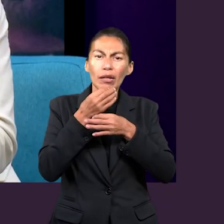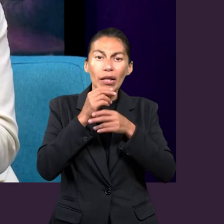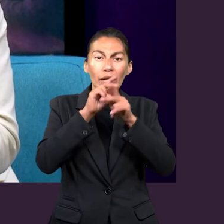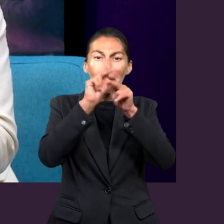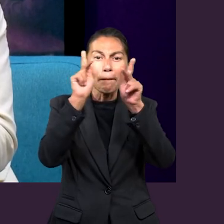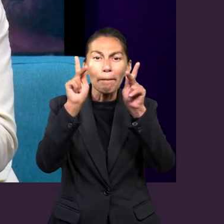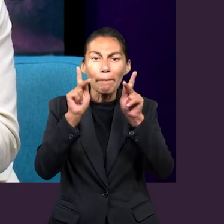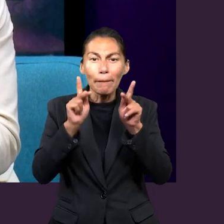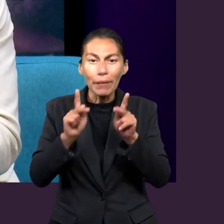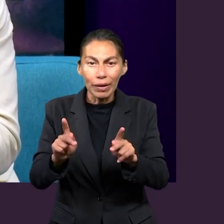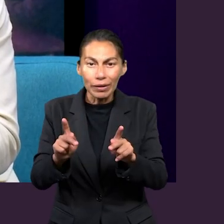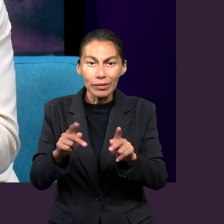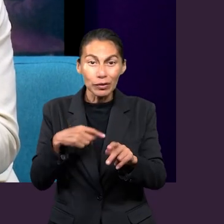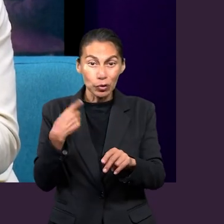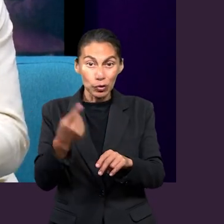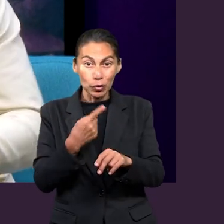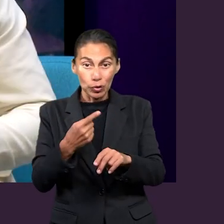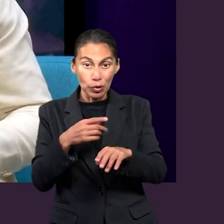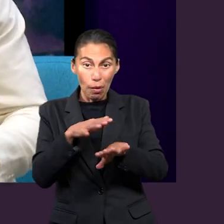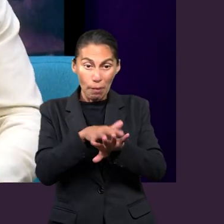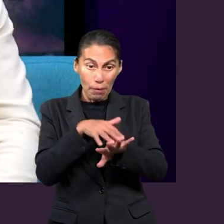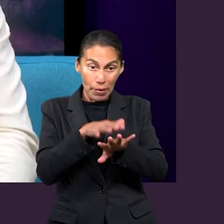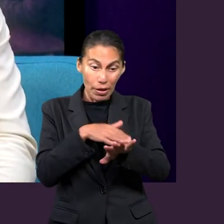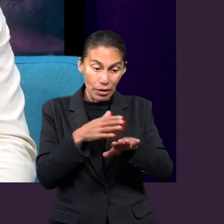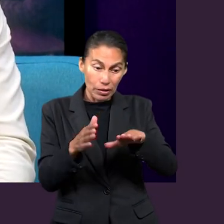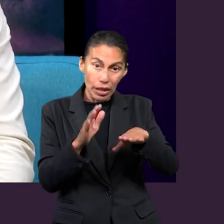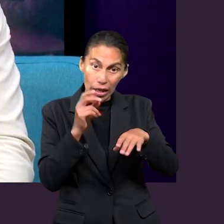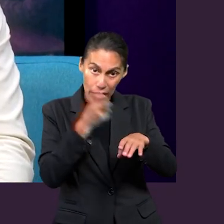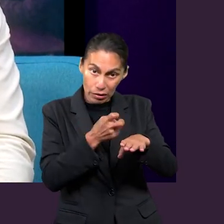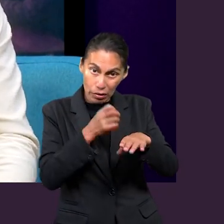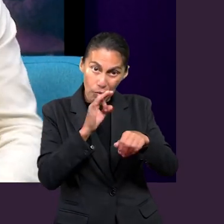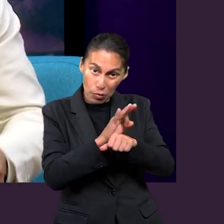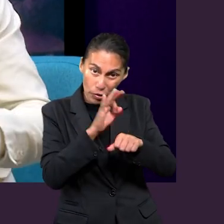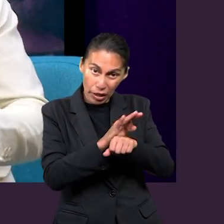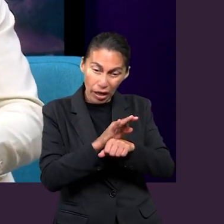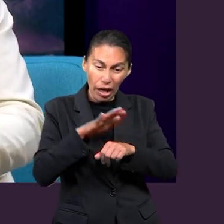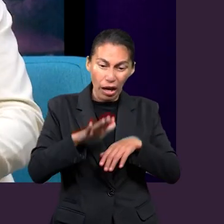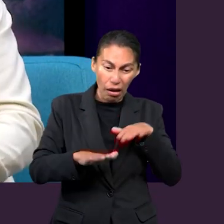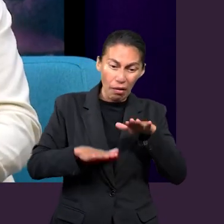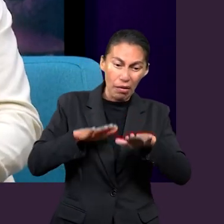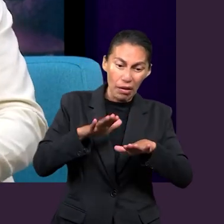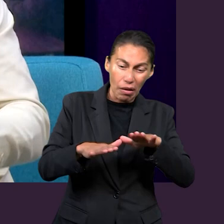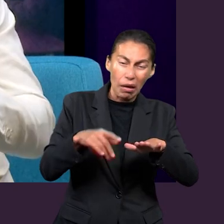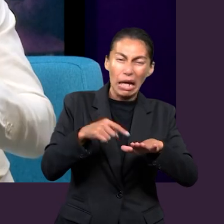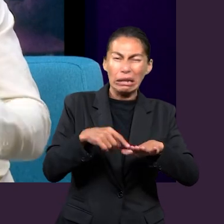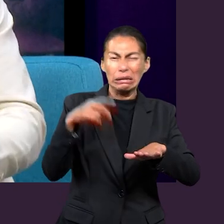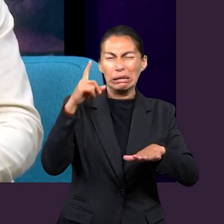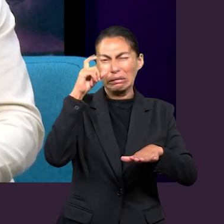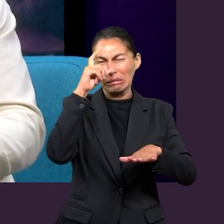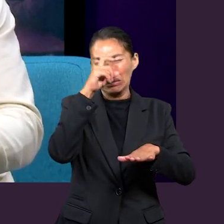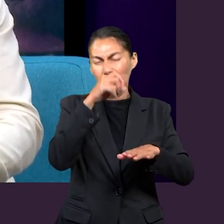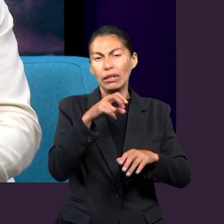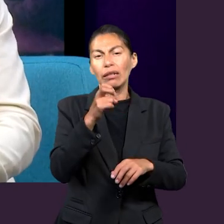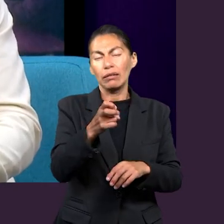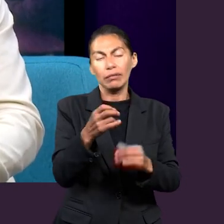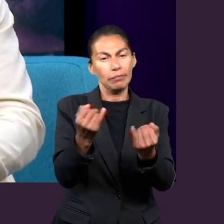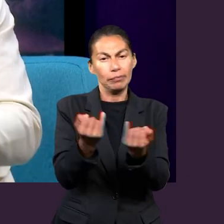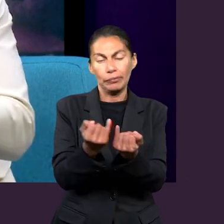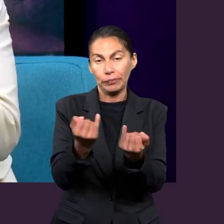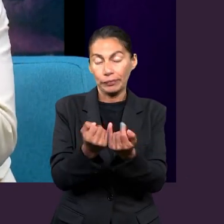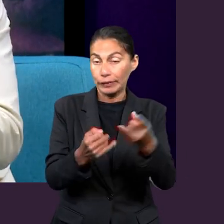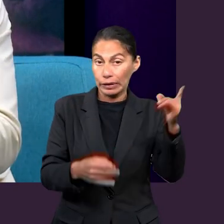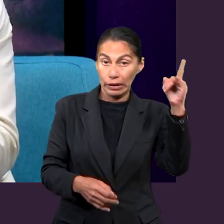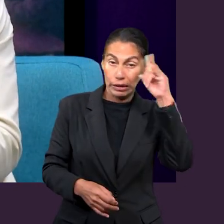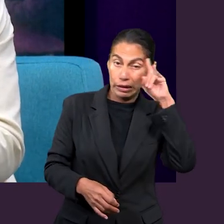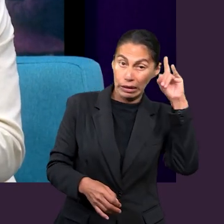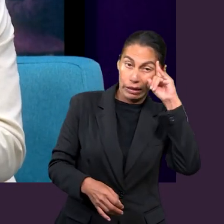Es la parte fundamental porque nosotros tenemos que cuidar nuestros pies, porque ahí es donde Satanás pone las trampas para que nosotros